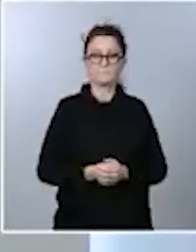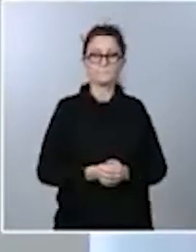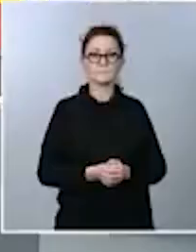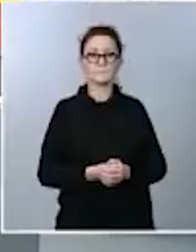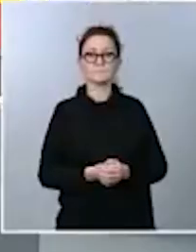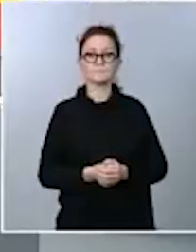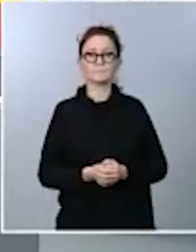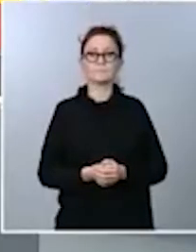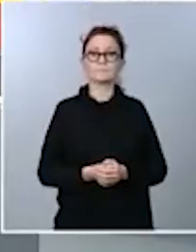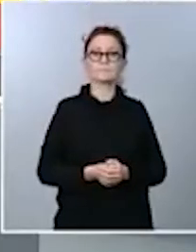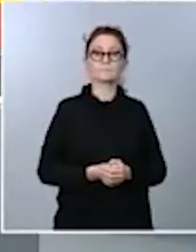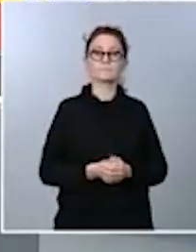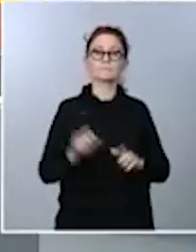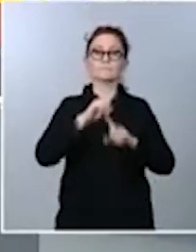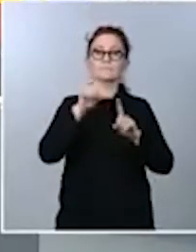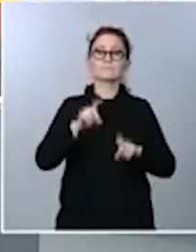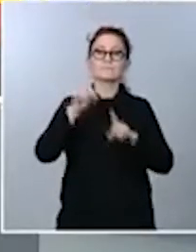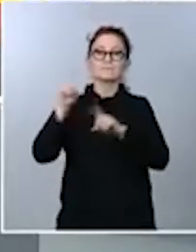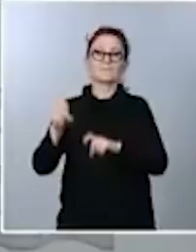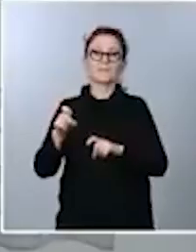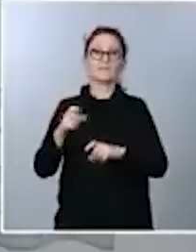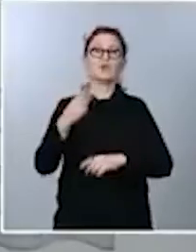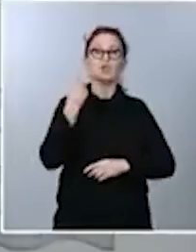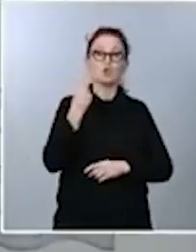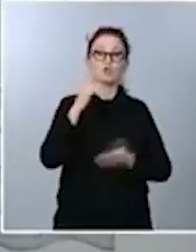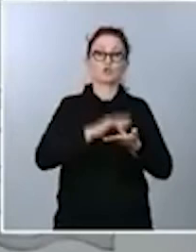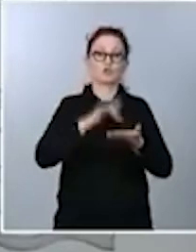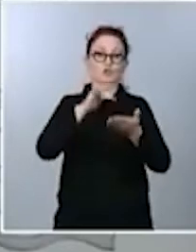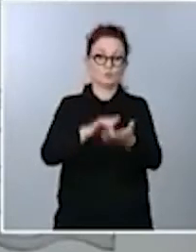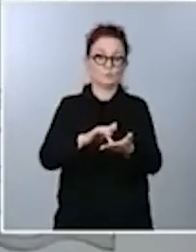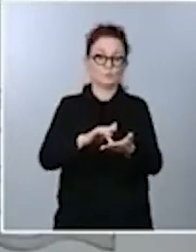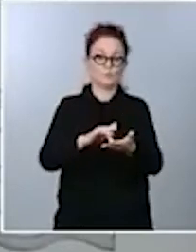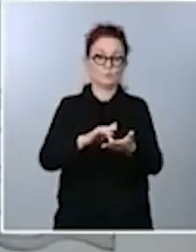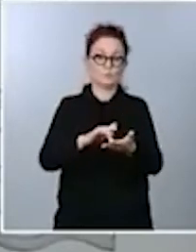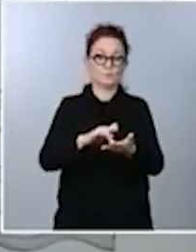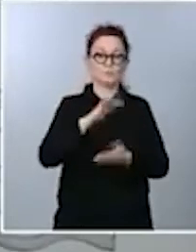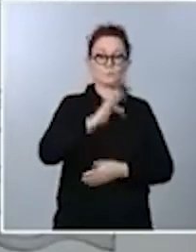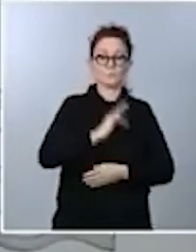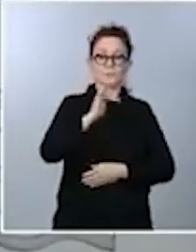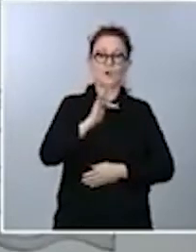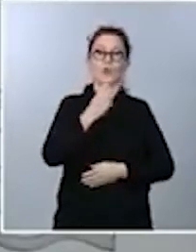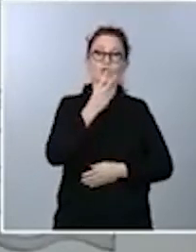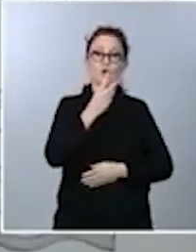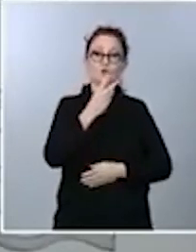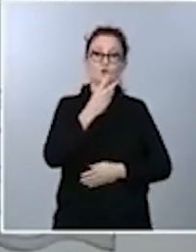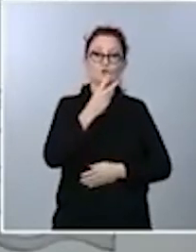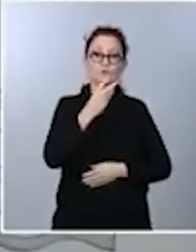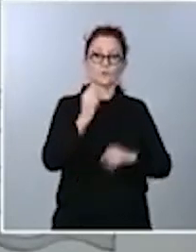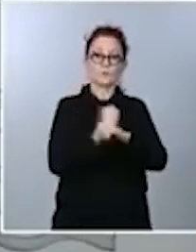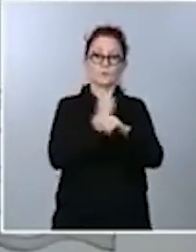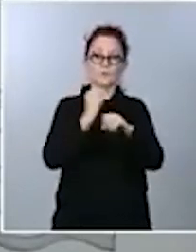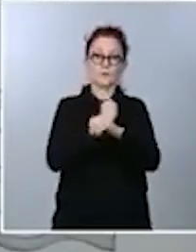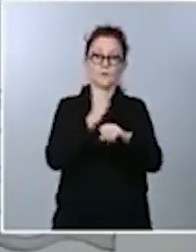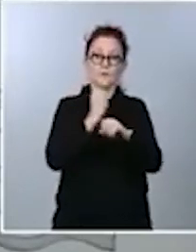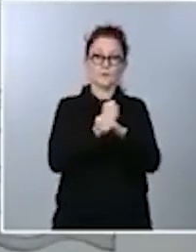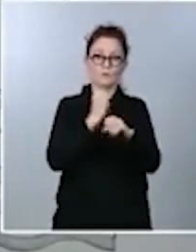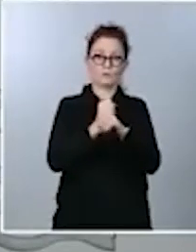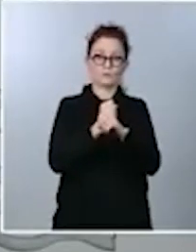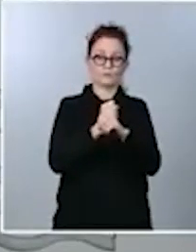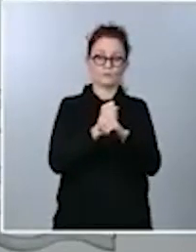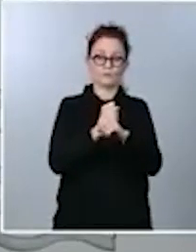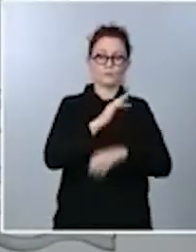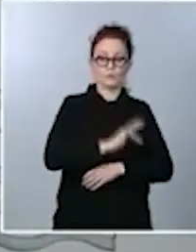la primera, ¿son dos sesiones consecutivas? Son dos sesiones de trabajo, digamos, diferenciadas por los participantes, pero que será una a